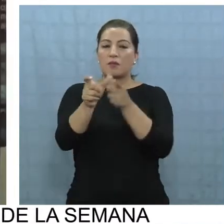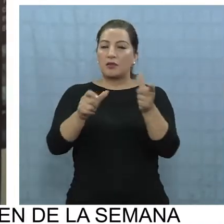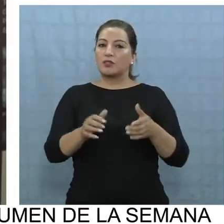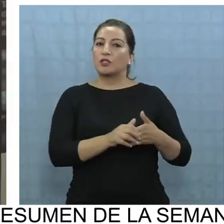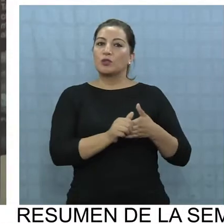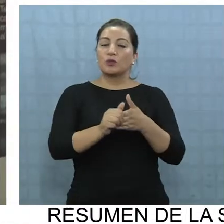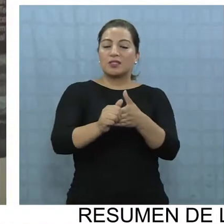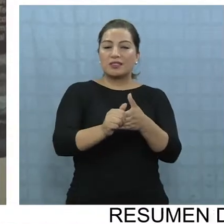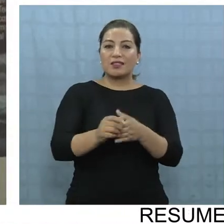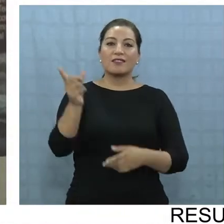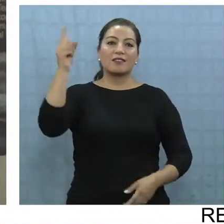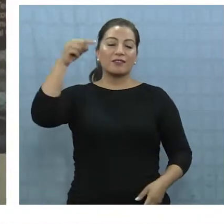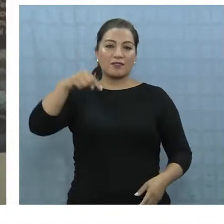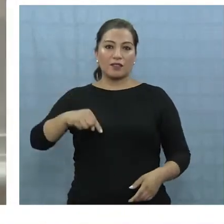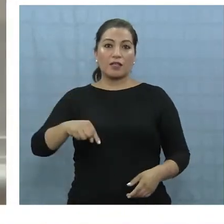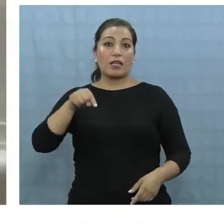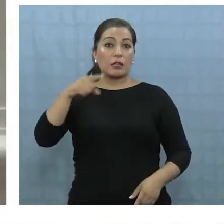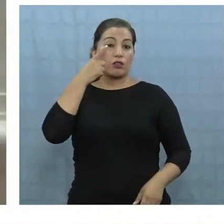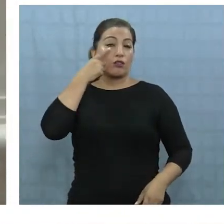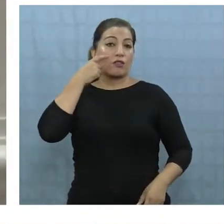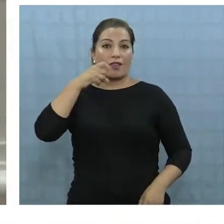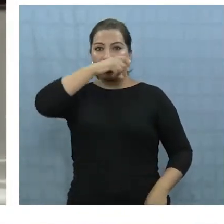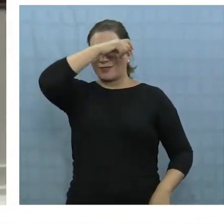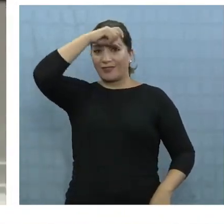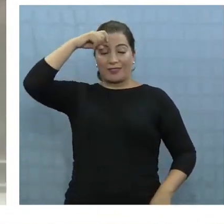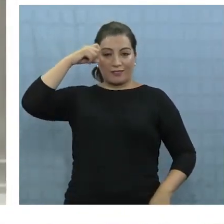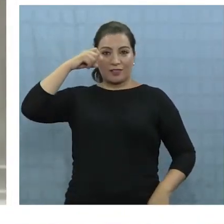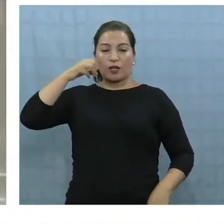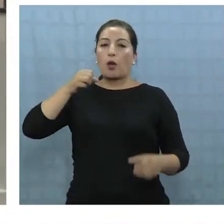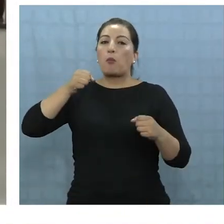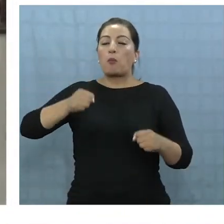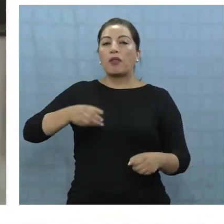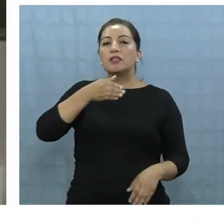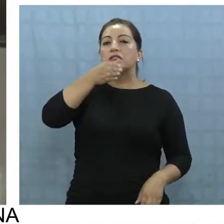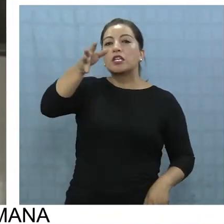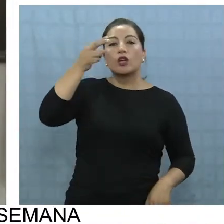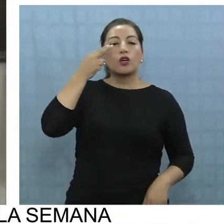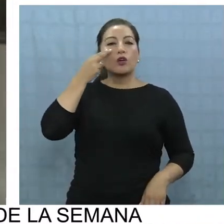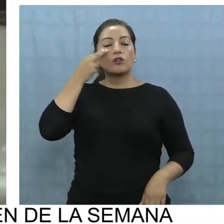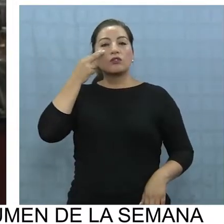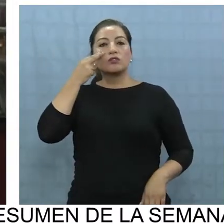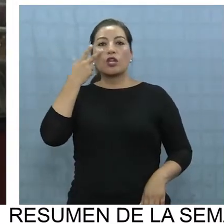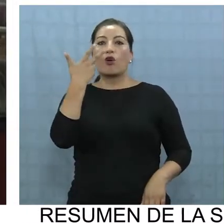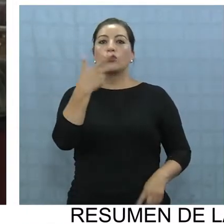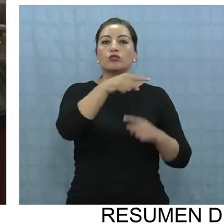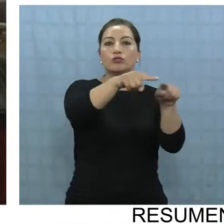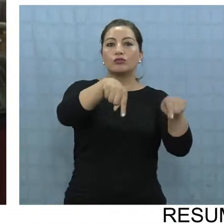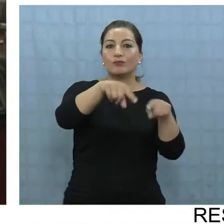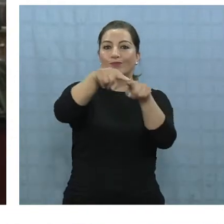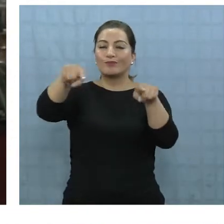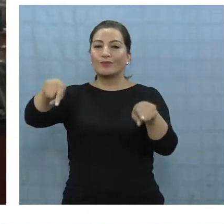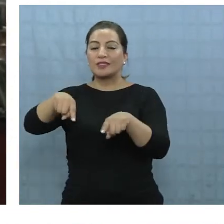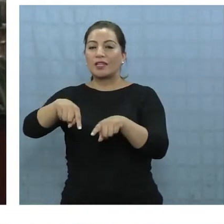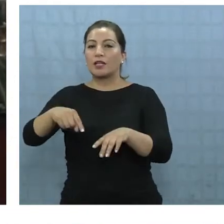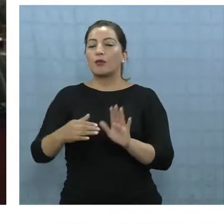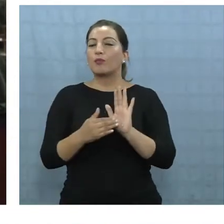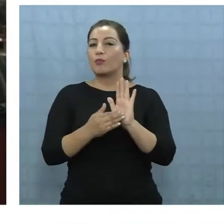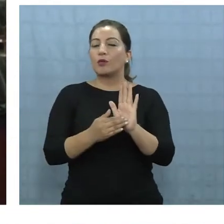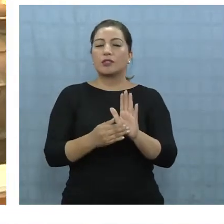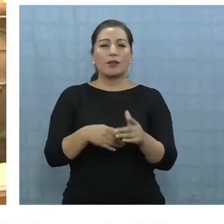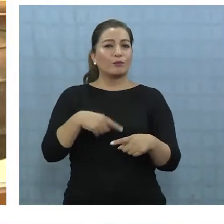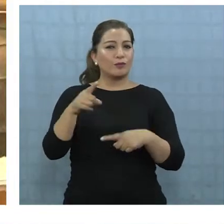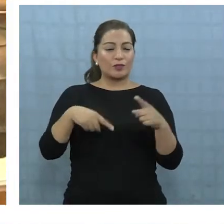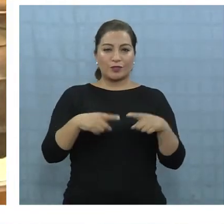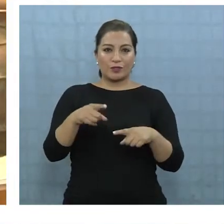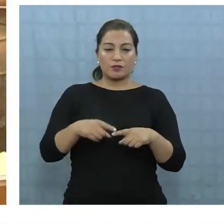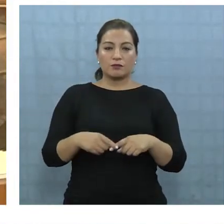turistas y visitantes quienes durante estos días de verano pueden conocer las ocho salas con muestras de fósiles y textiles.